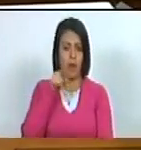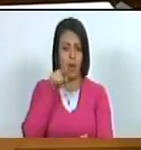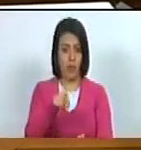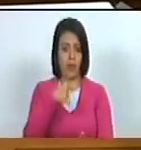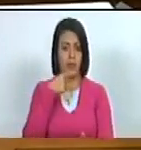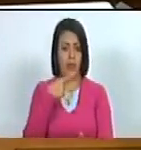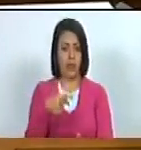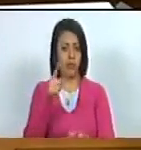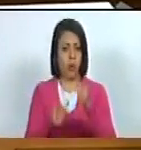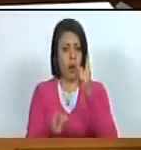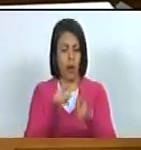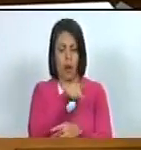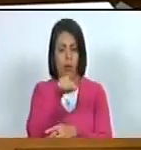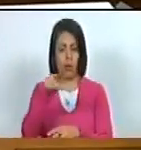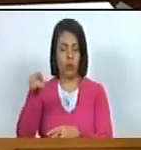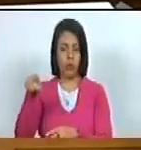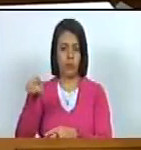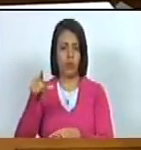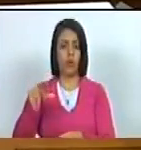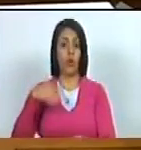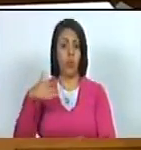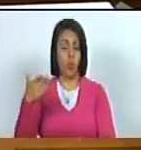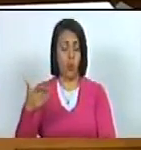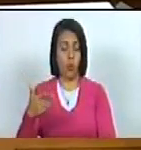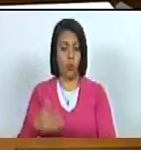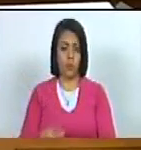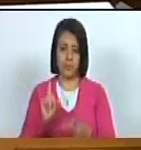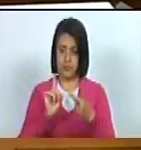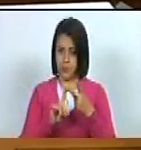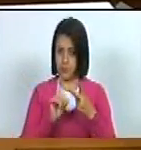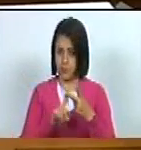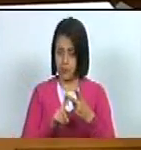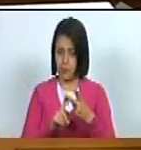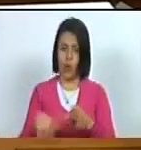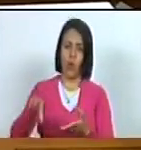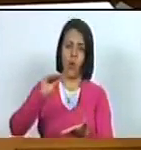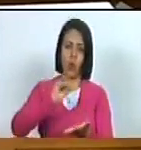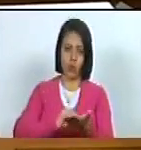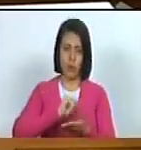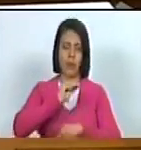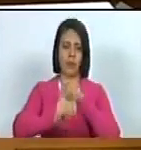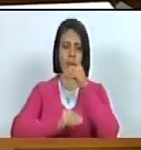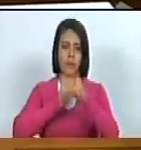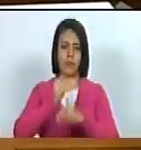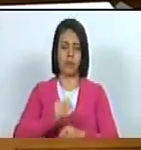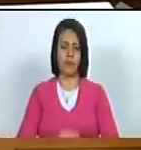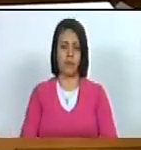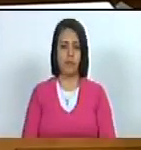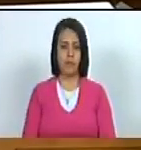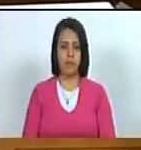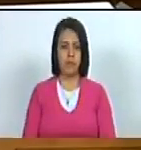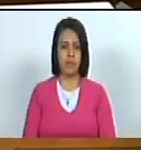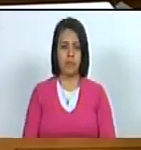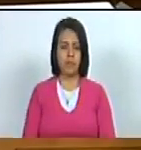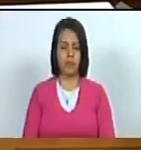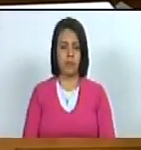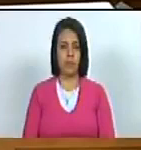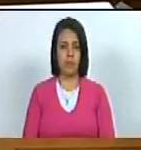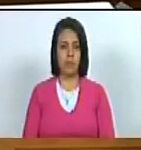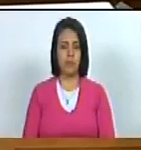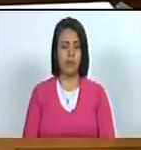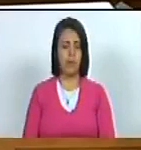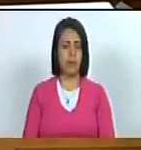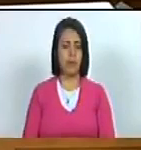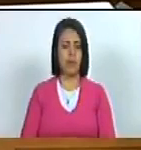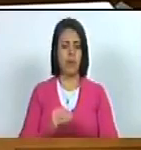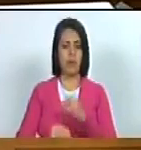dicho algo cuando volvió a hacerlo cuando creyó que